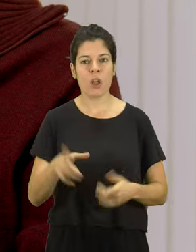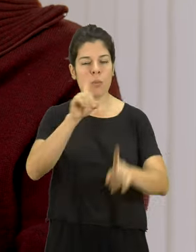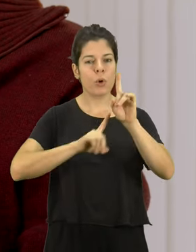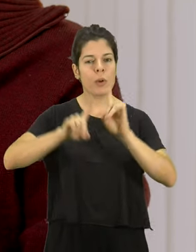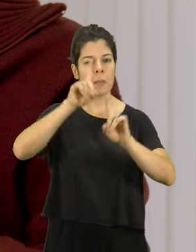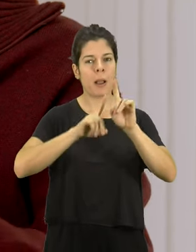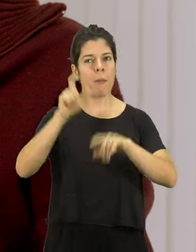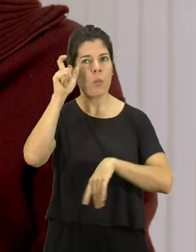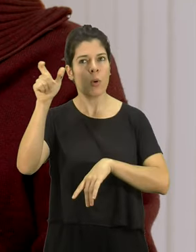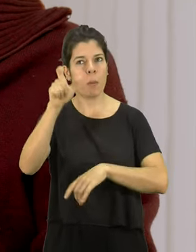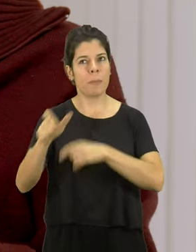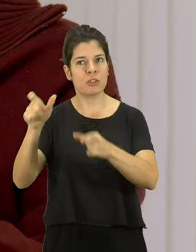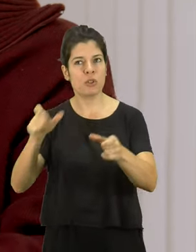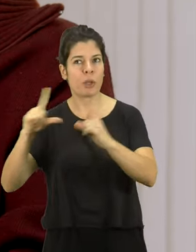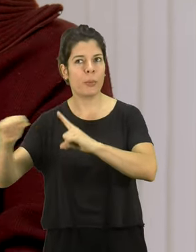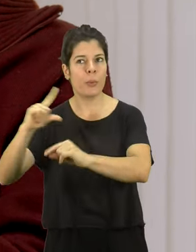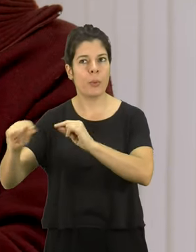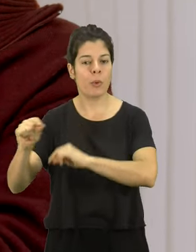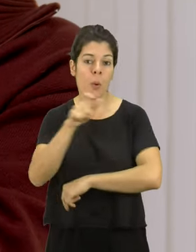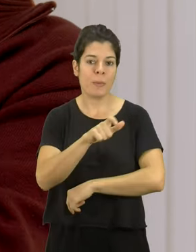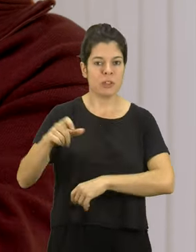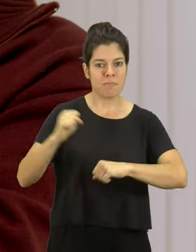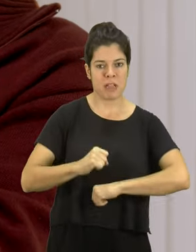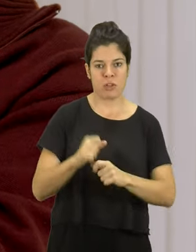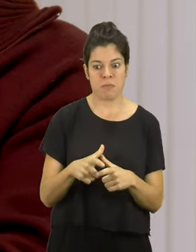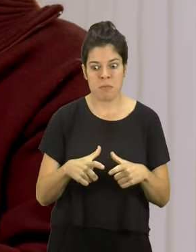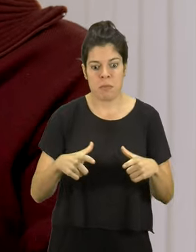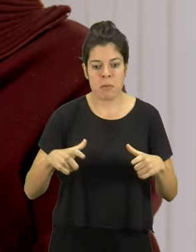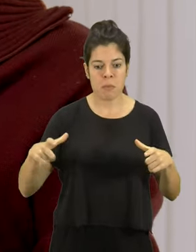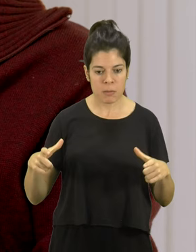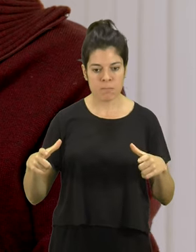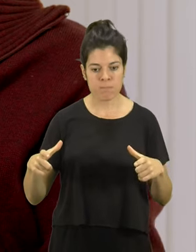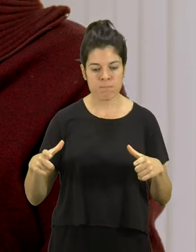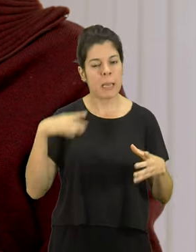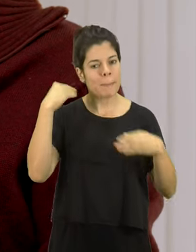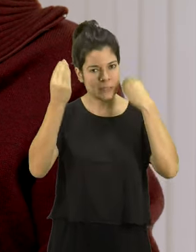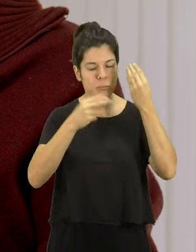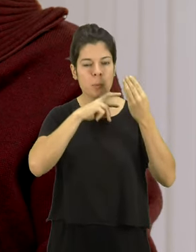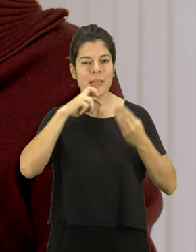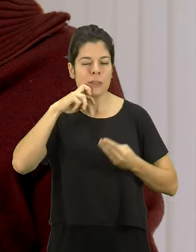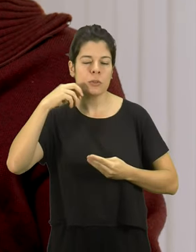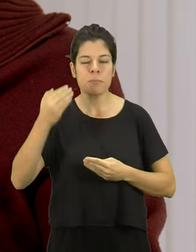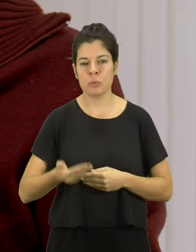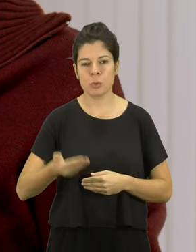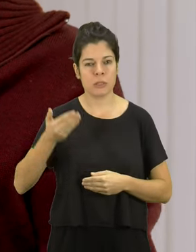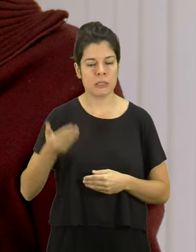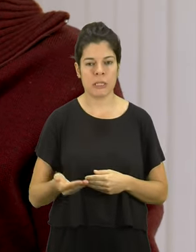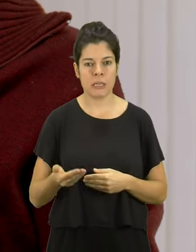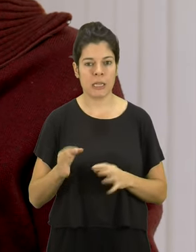despoblamiento y de envejecimiento de la población de los pueblos, creemos que un valor importante de